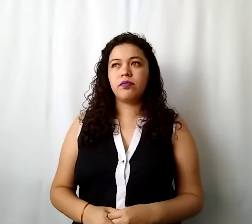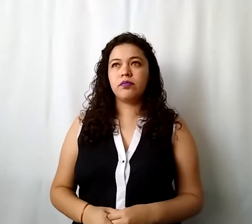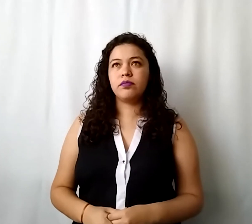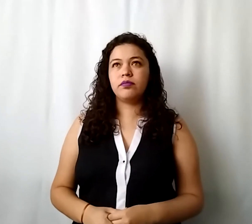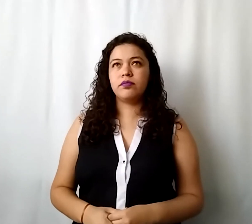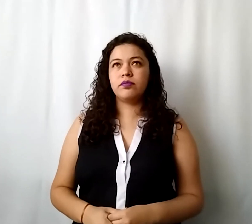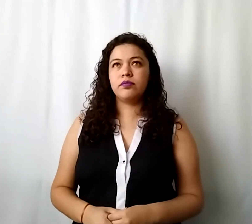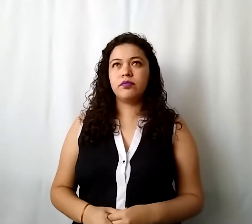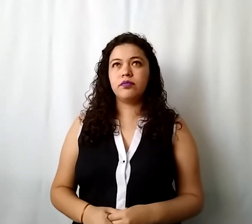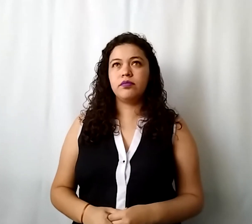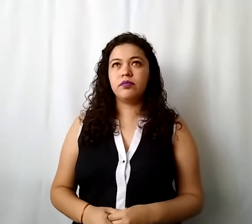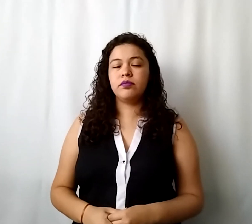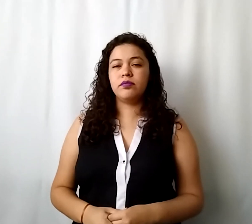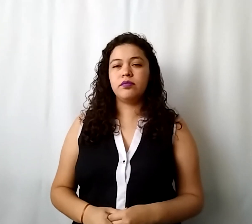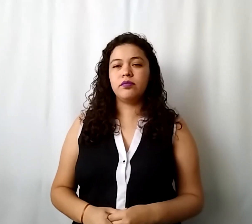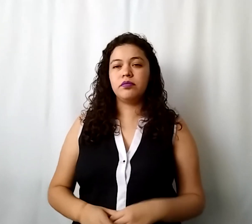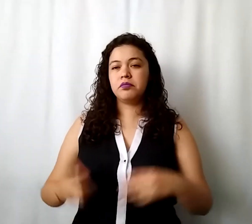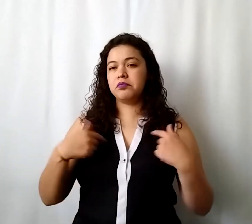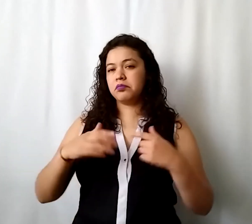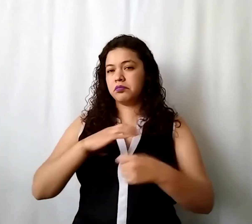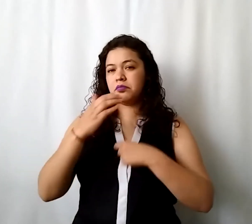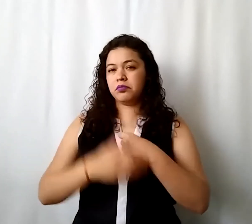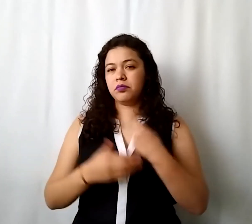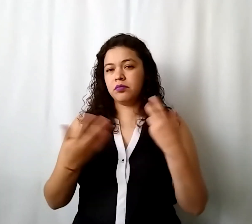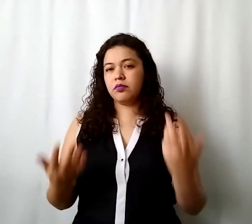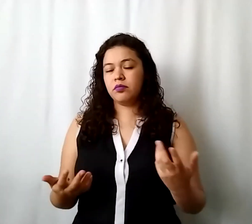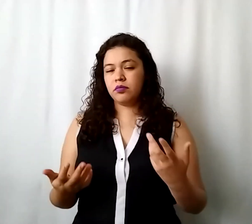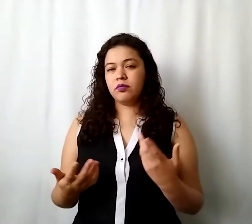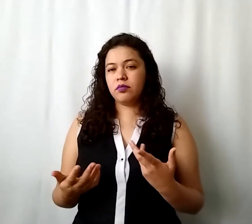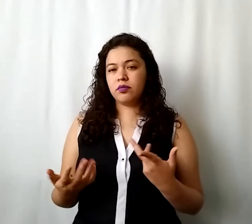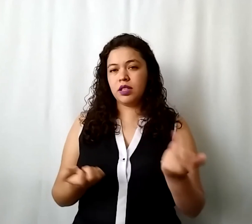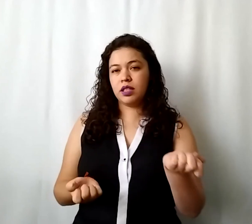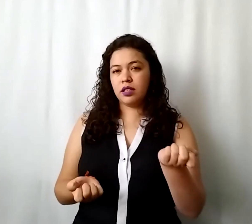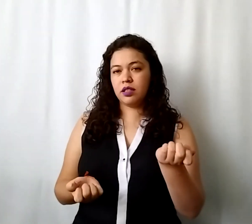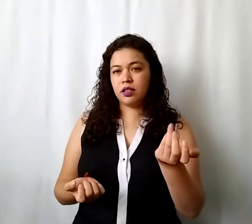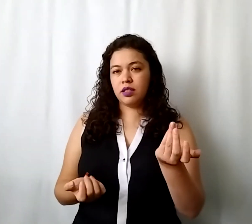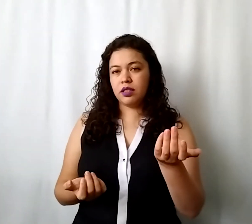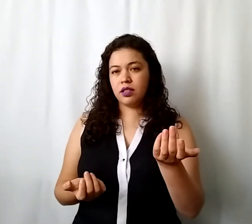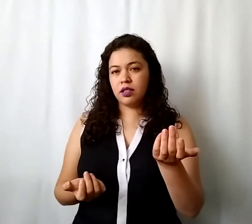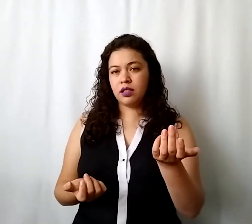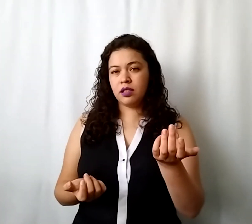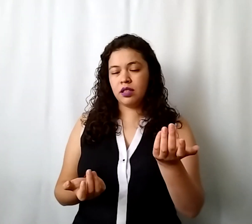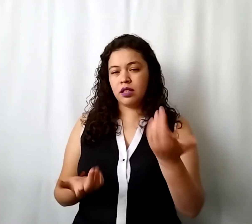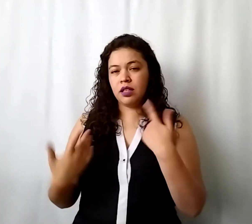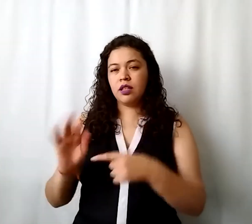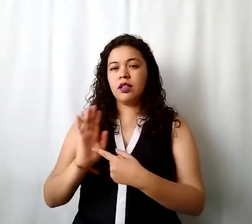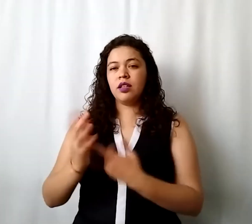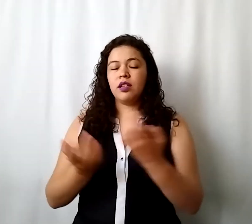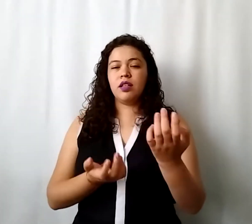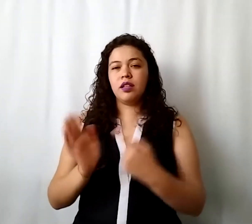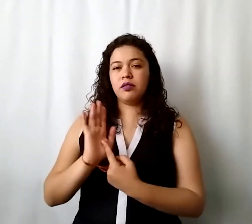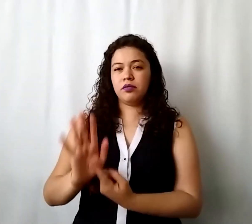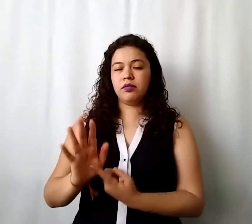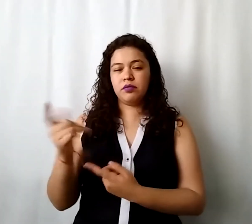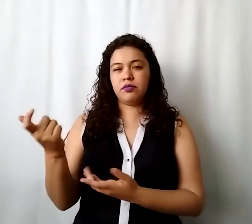con esto concluiría la parte de este presentar el presupuesto pero